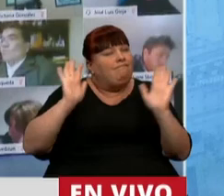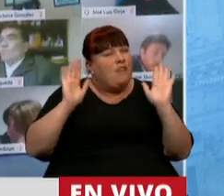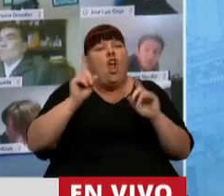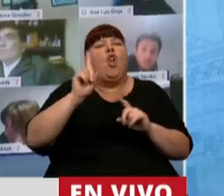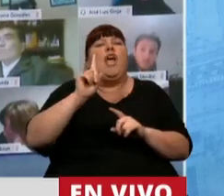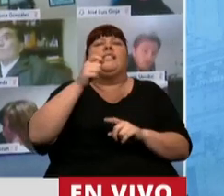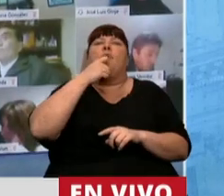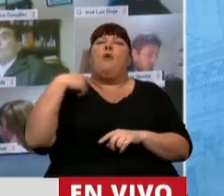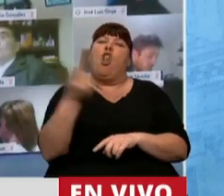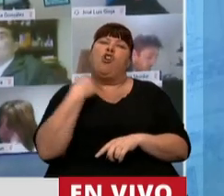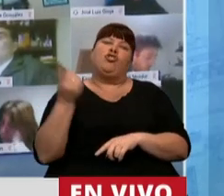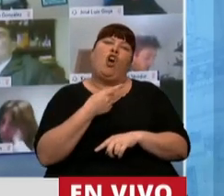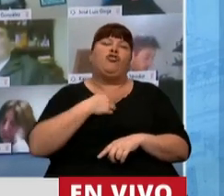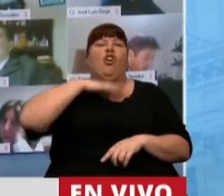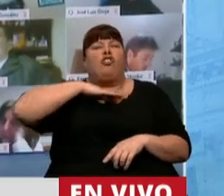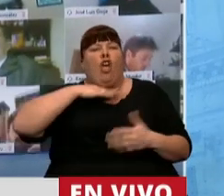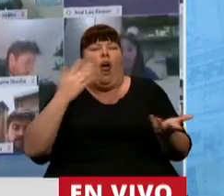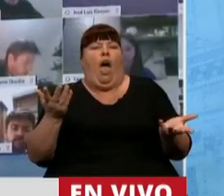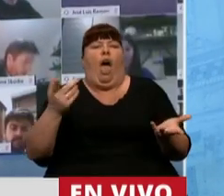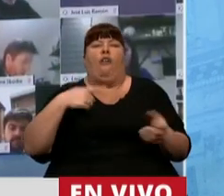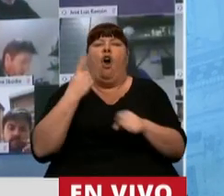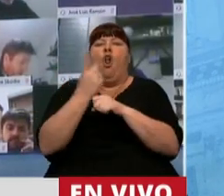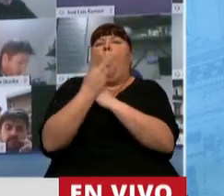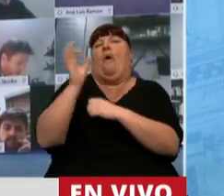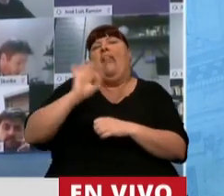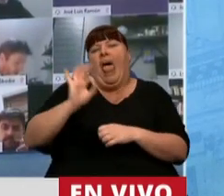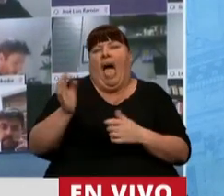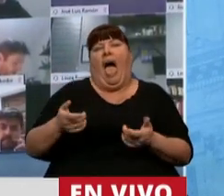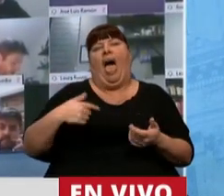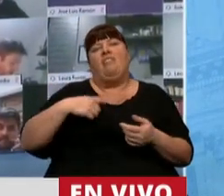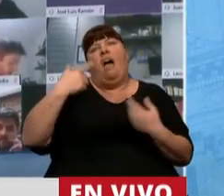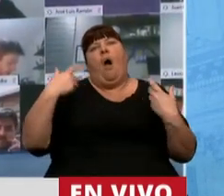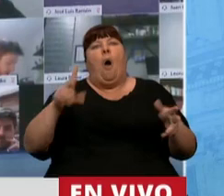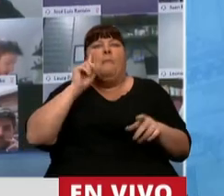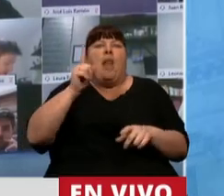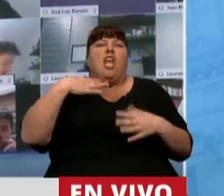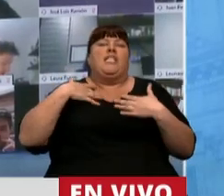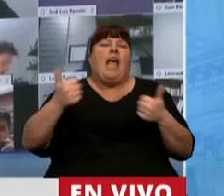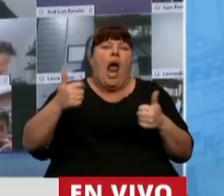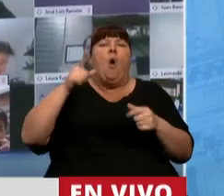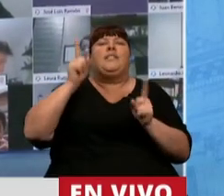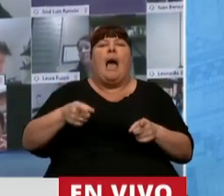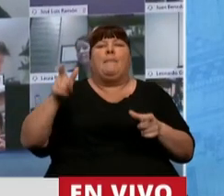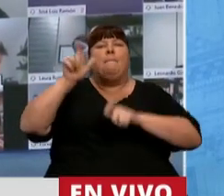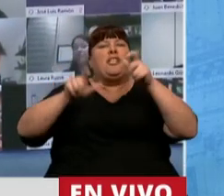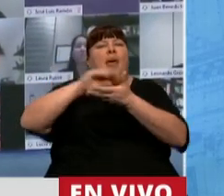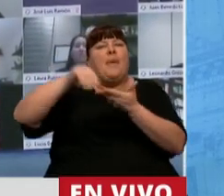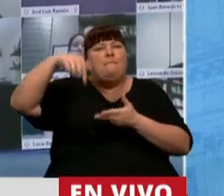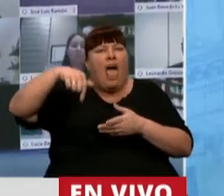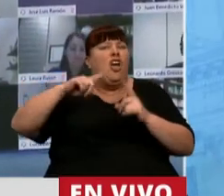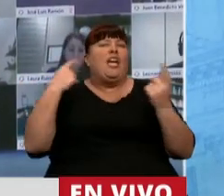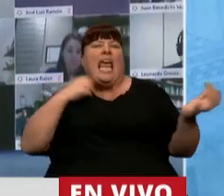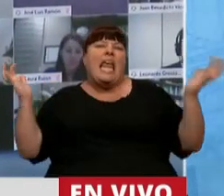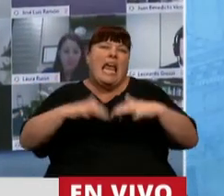quiere decir que nosotros somos unos tarados, que no nos cuidamos, que arriesgamos nuestra salud y el personal del Consejo, ni que queremos venir